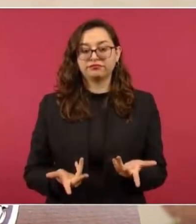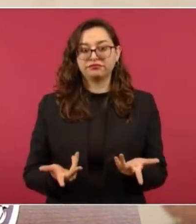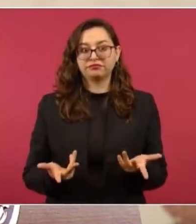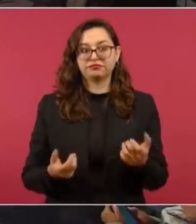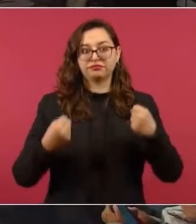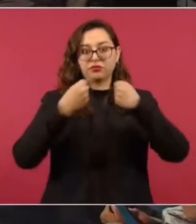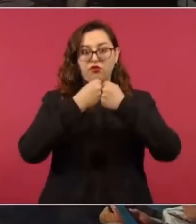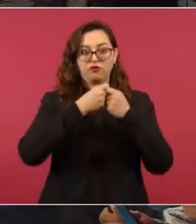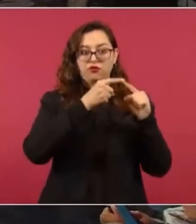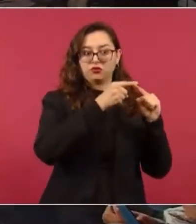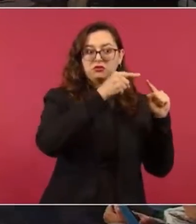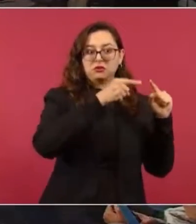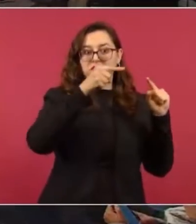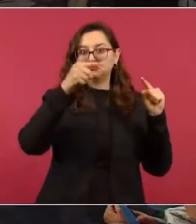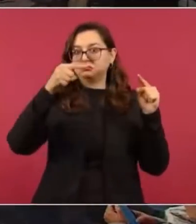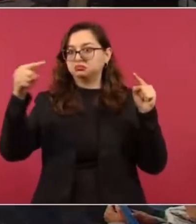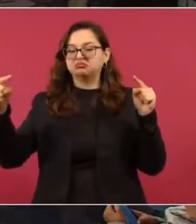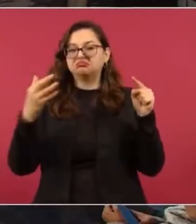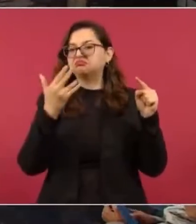De lo que es toda la frontera.